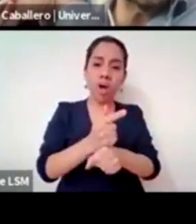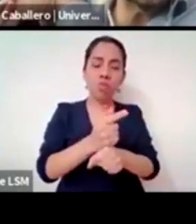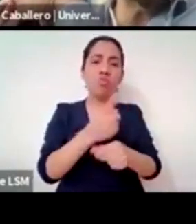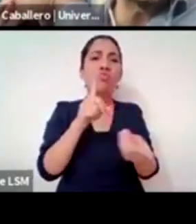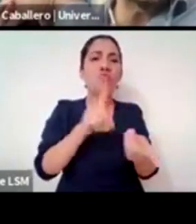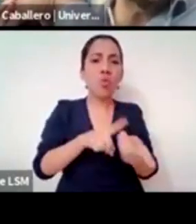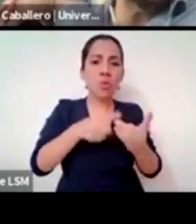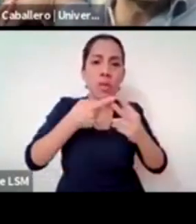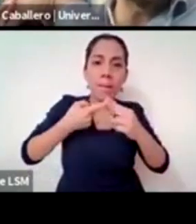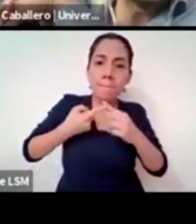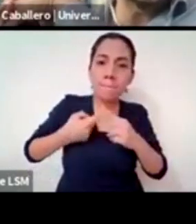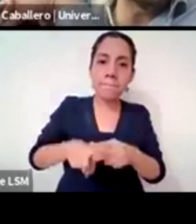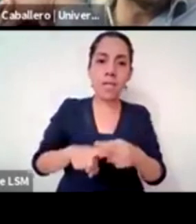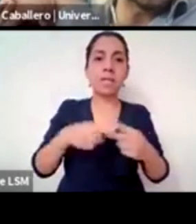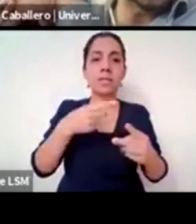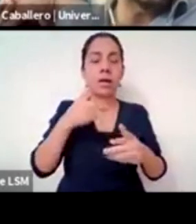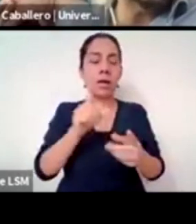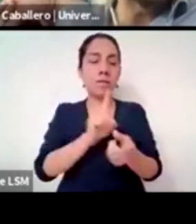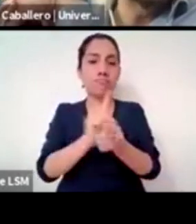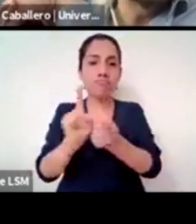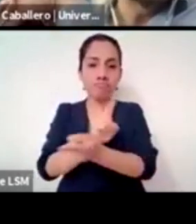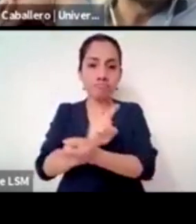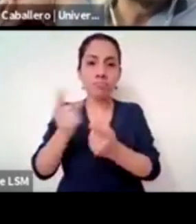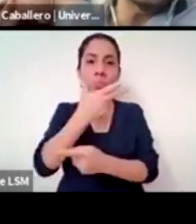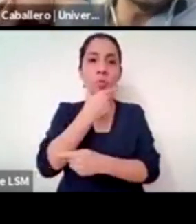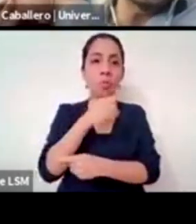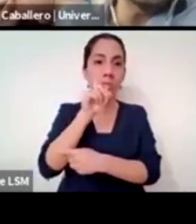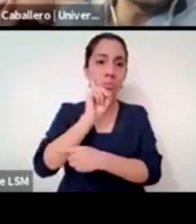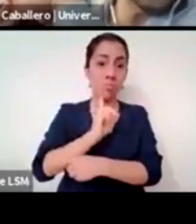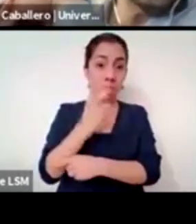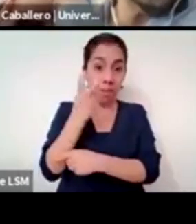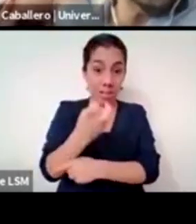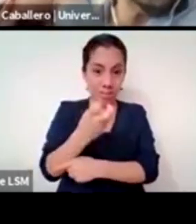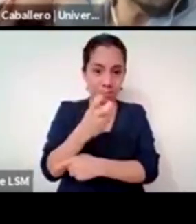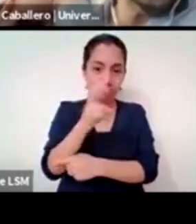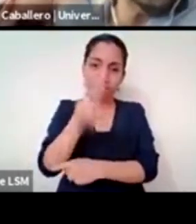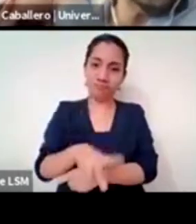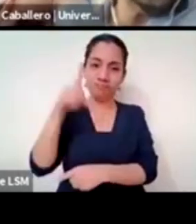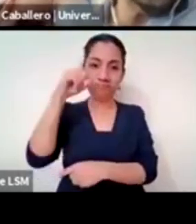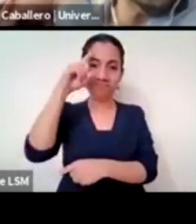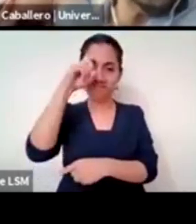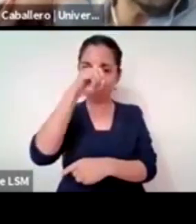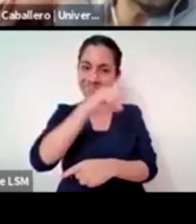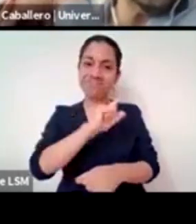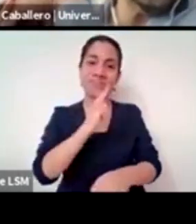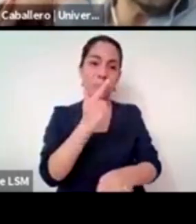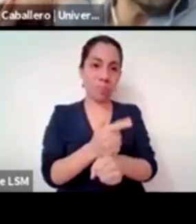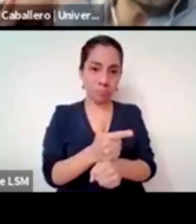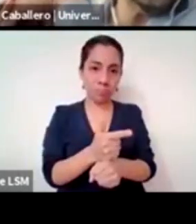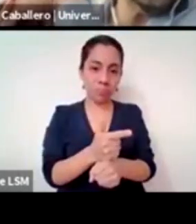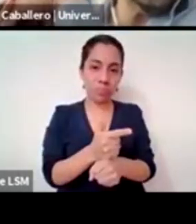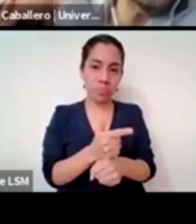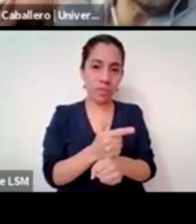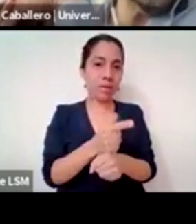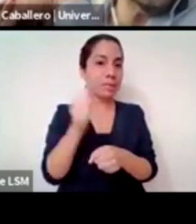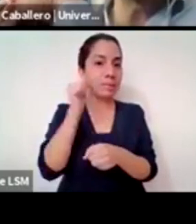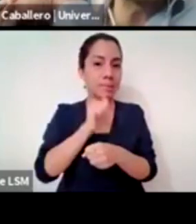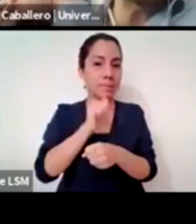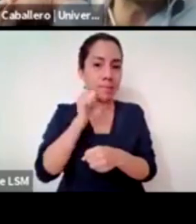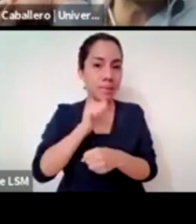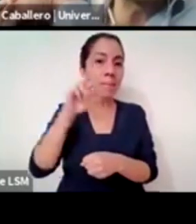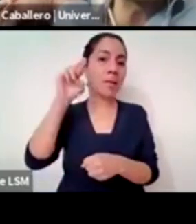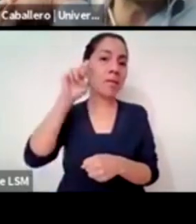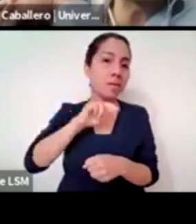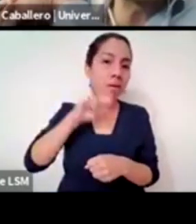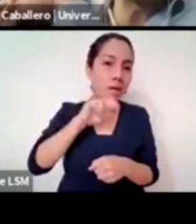relacionarnos es un gran reto lo vemos con el racismo lo vemos con el clasismo y la